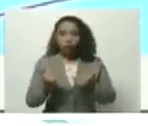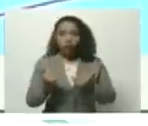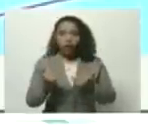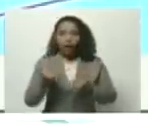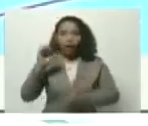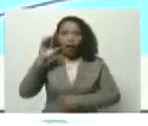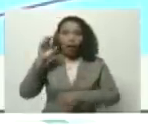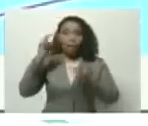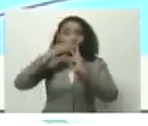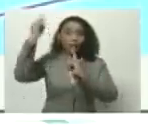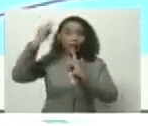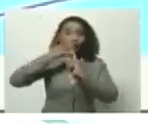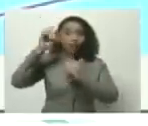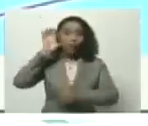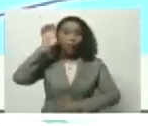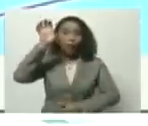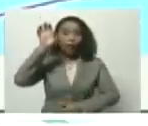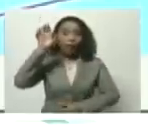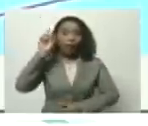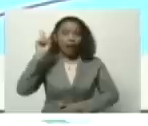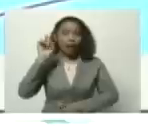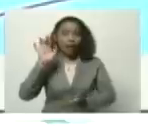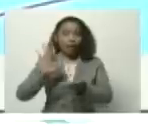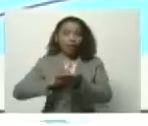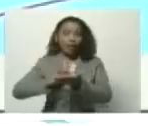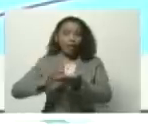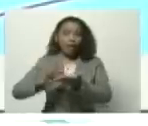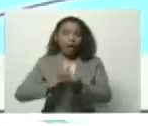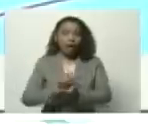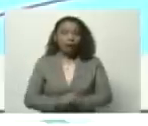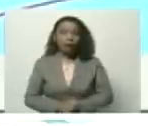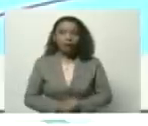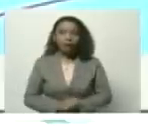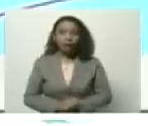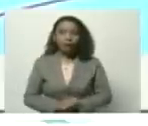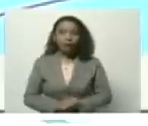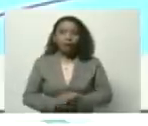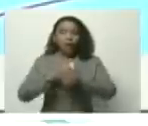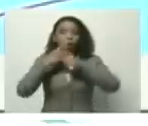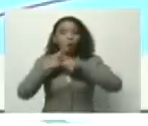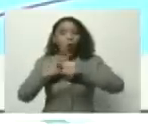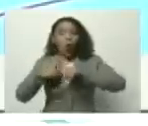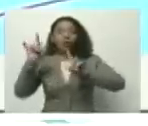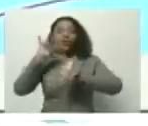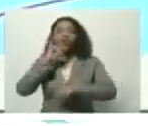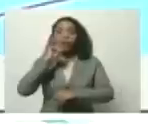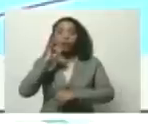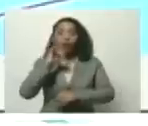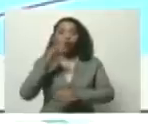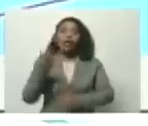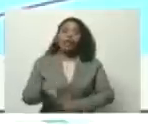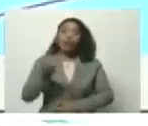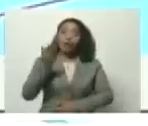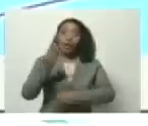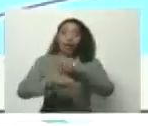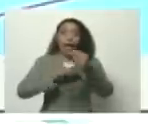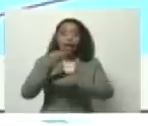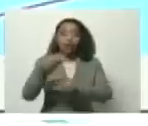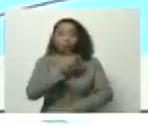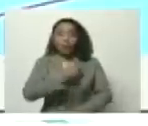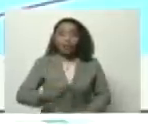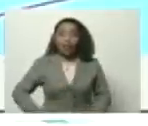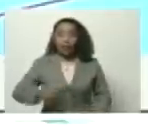plataforma patria, que es una plataforma digital. Otro anuncio importante que hizo el presidente